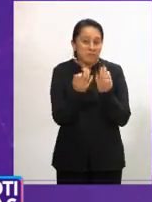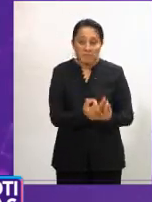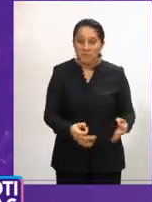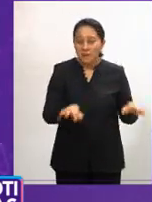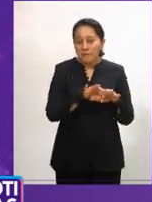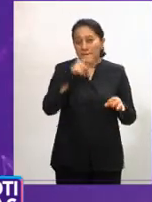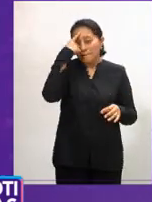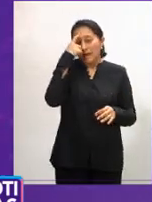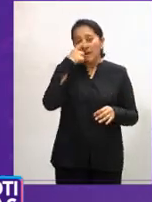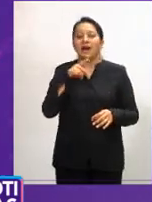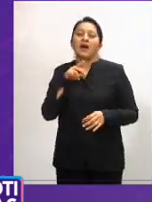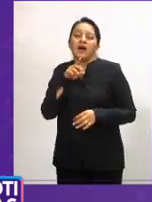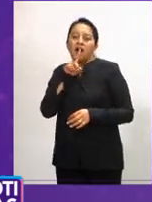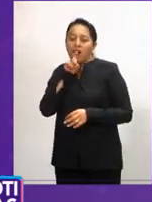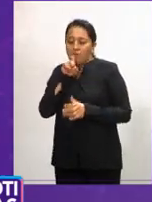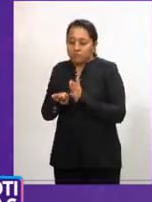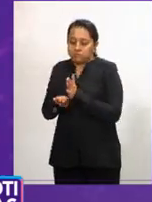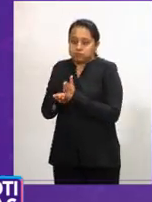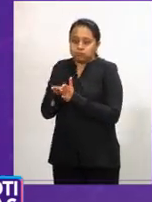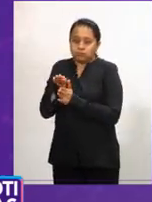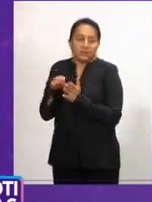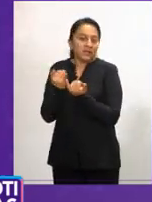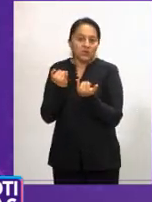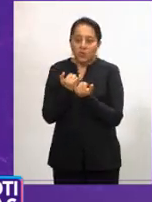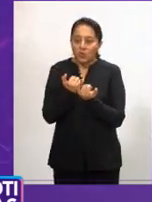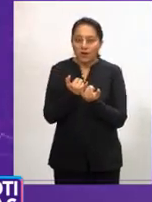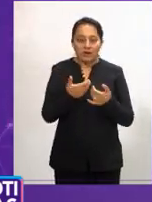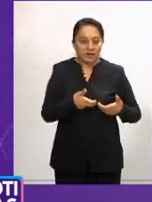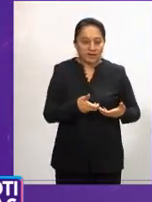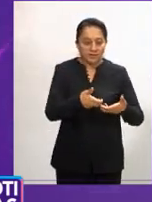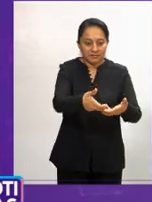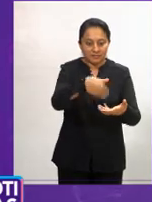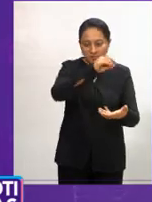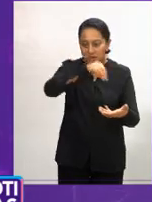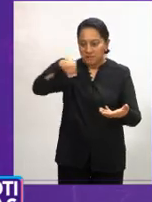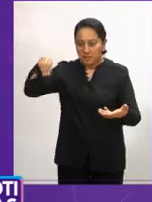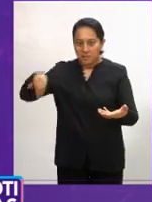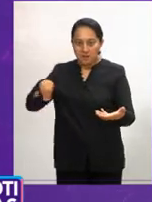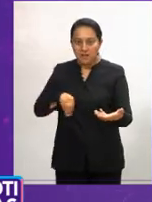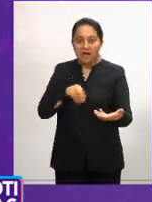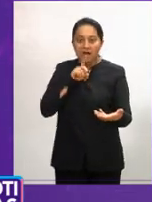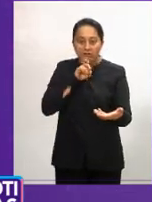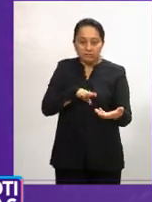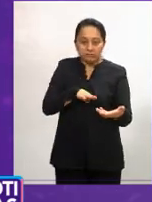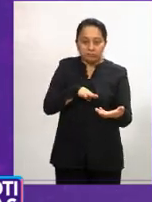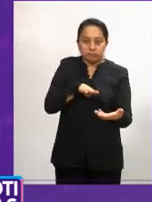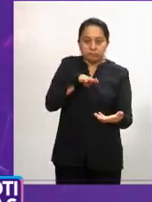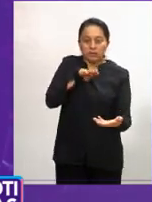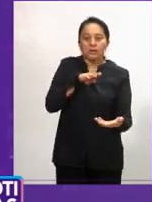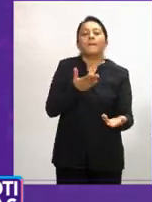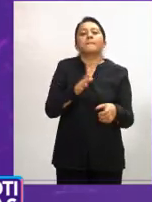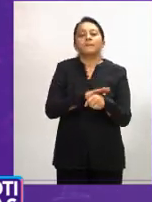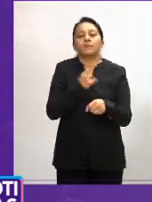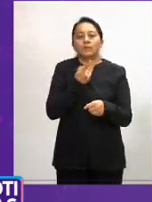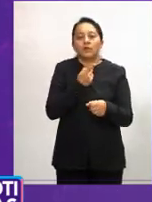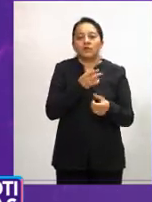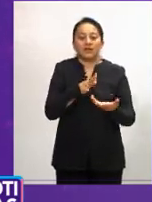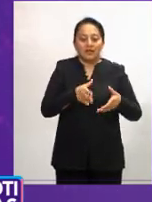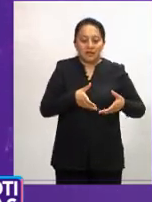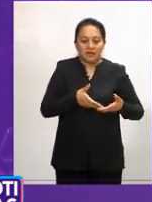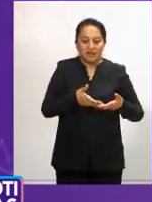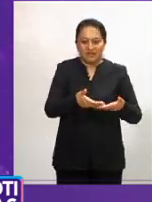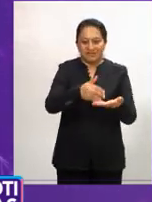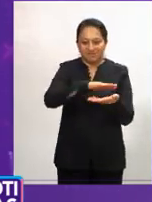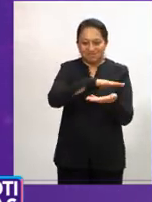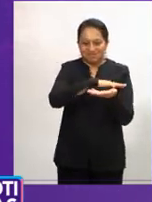inundaciones y los encharcamientos en distintos puntos de la ciudad, pues tapan coladeras y rejillas y evitan que el agua de